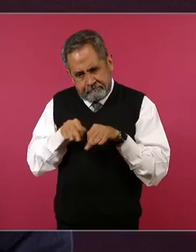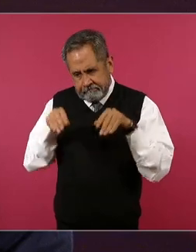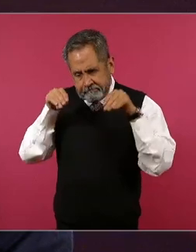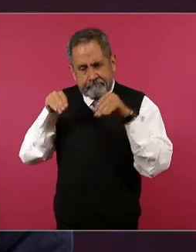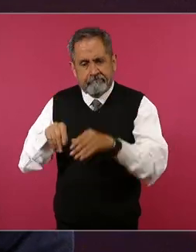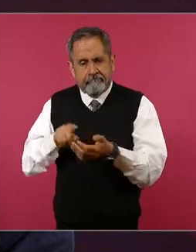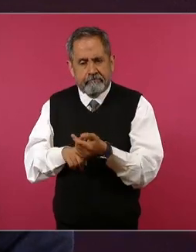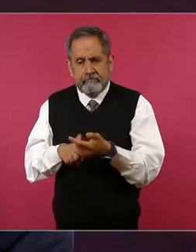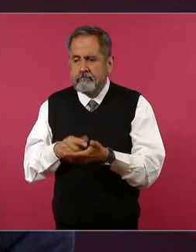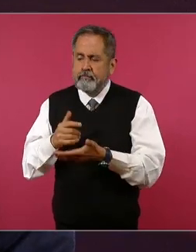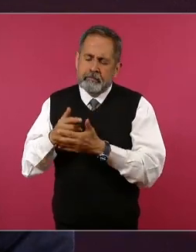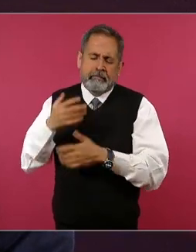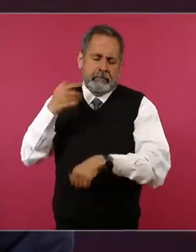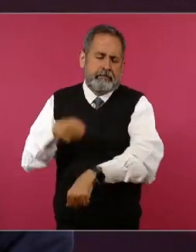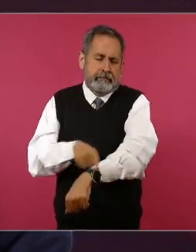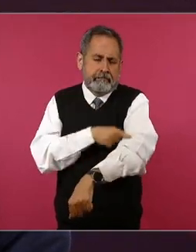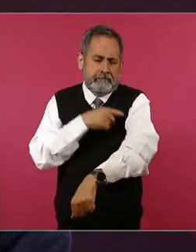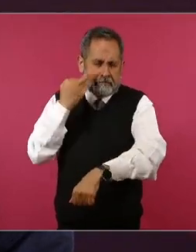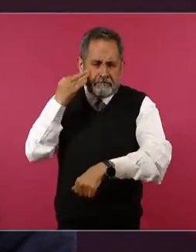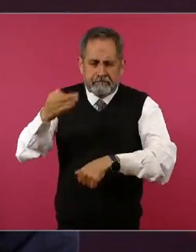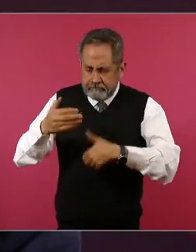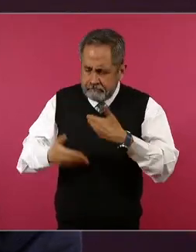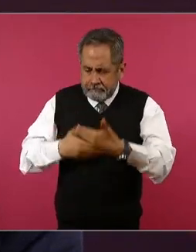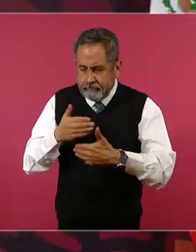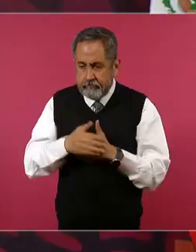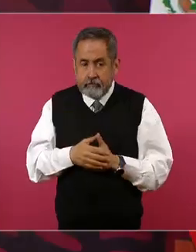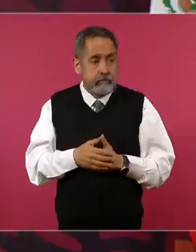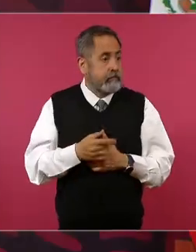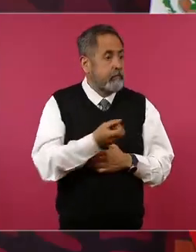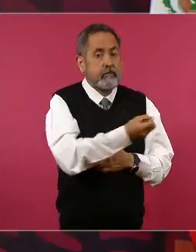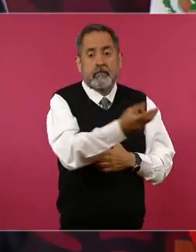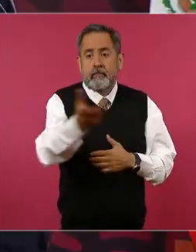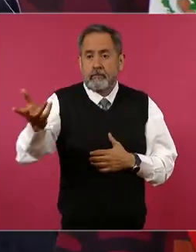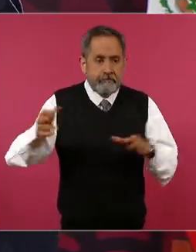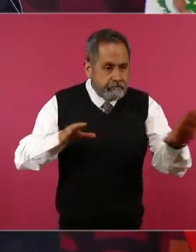me va a llevar tiempo no hay muchas fuentes